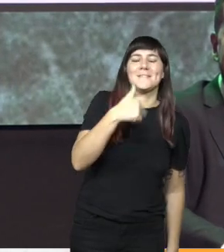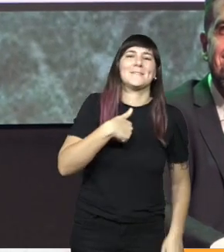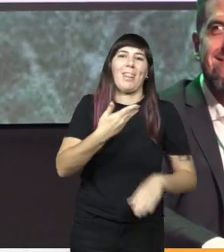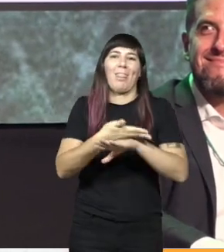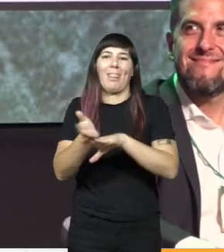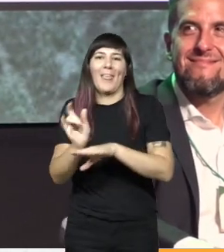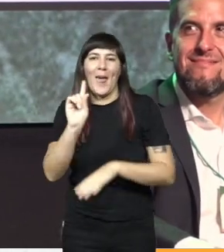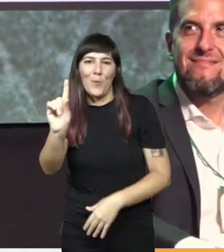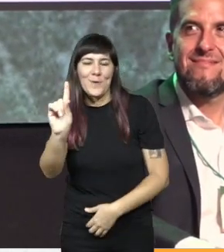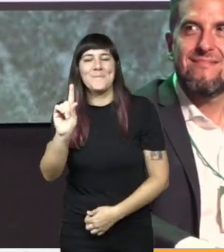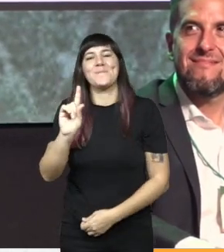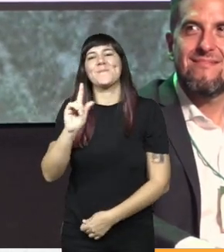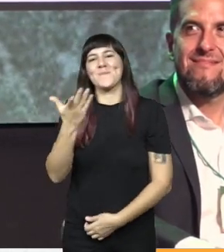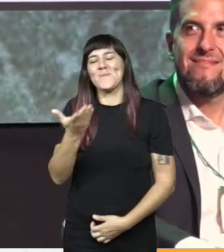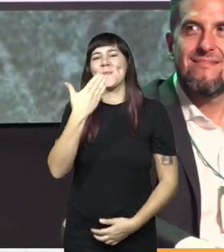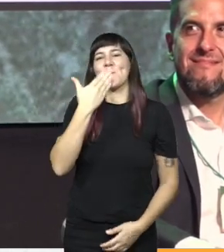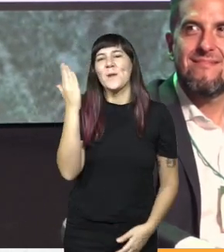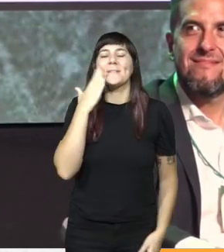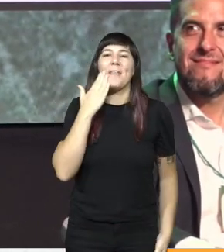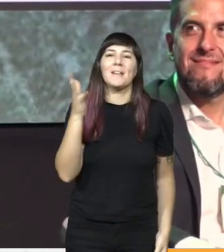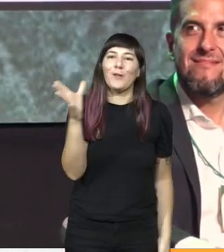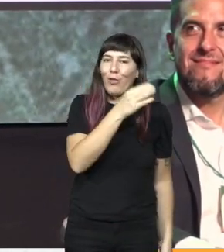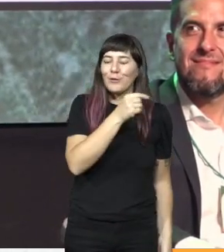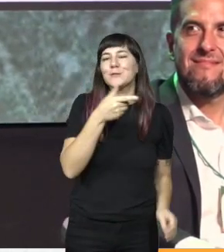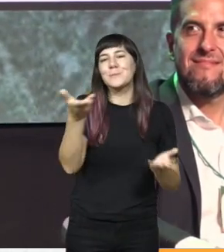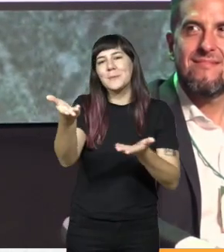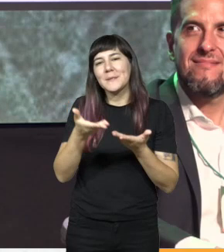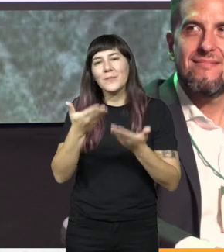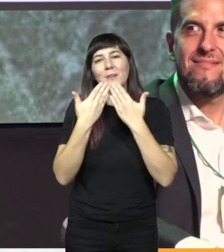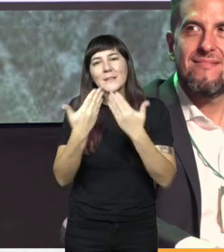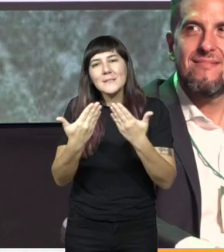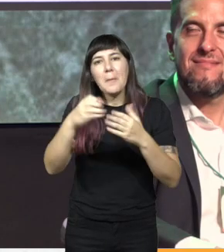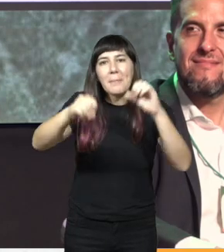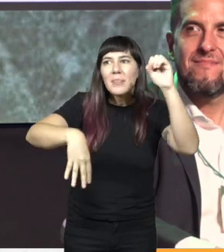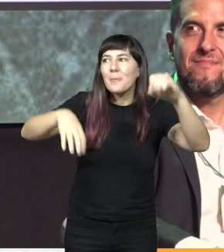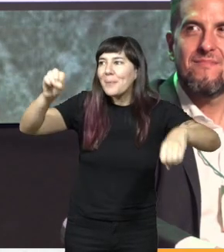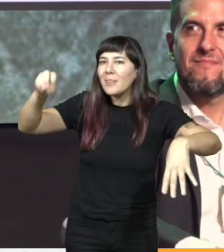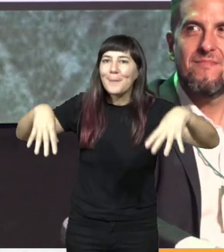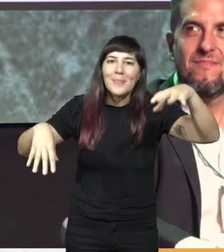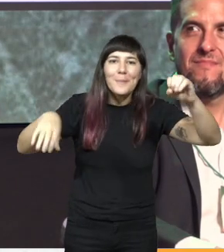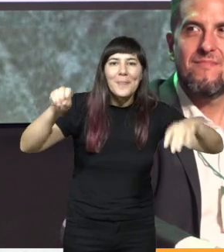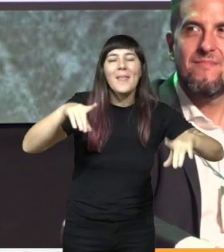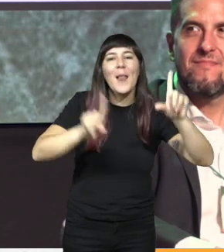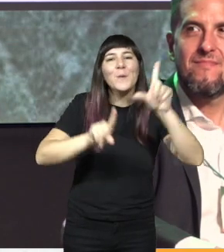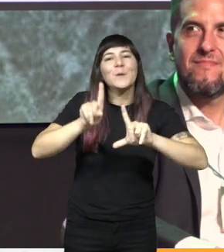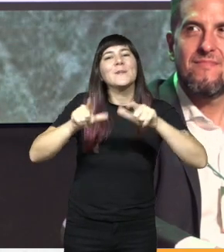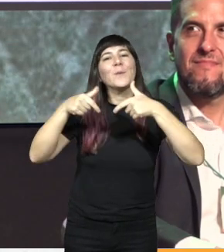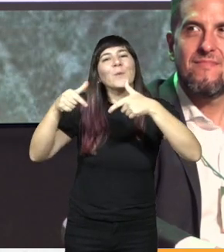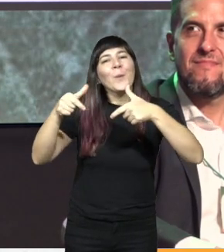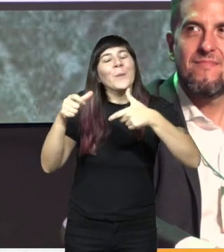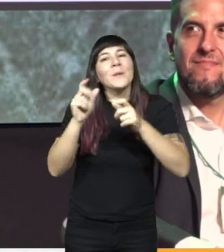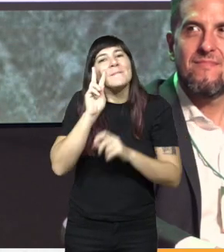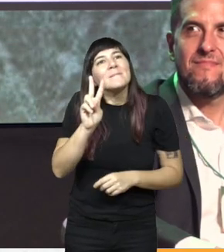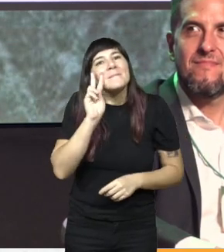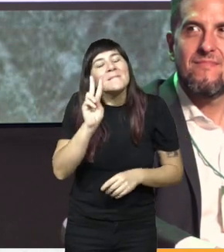buenas tardes a todos muy bienvenidos muchas gracias a todos los presentes a todos los que nos están siguiendo a aquellos también que nos siguen